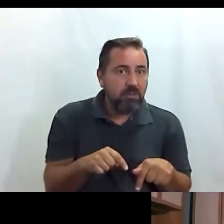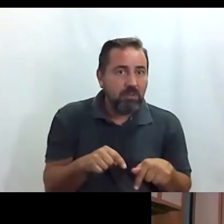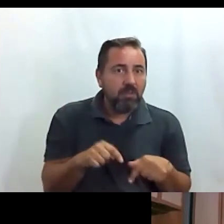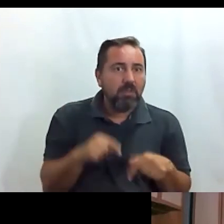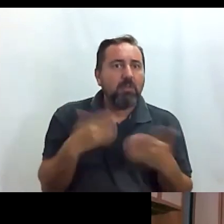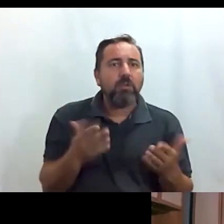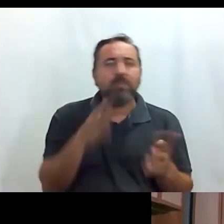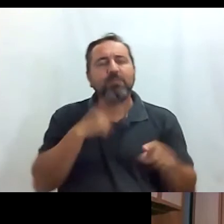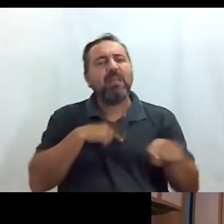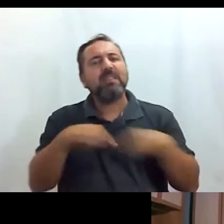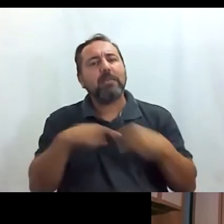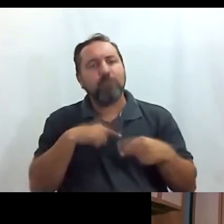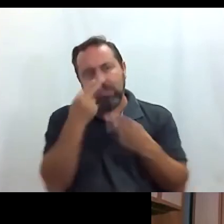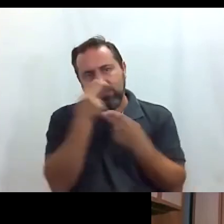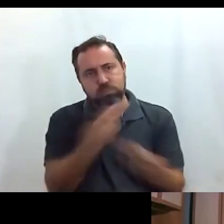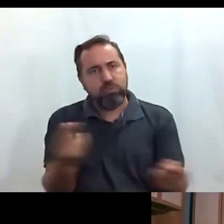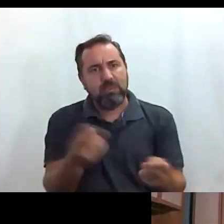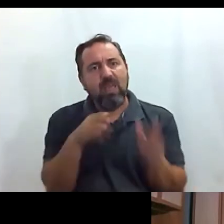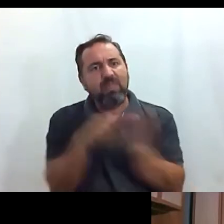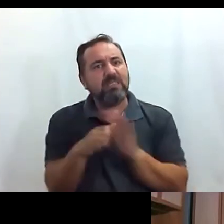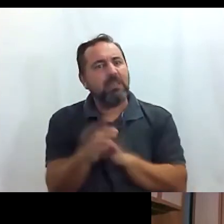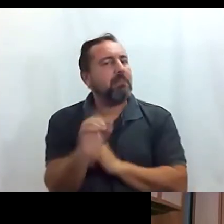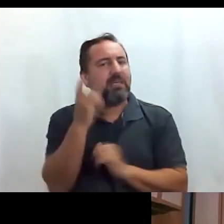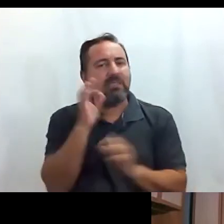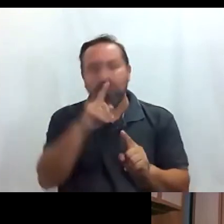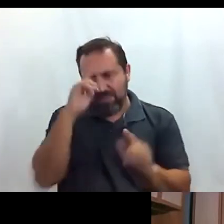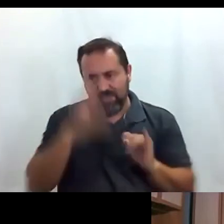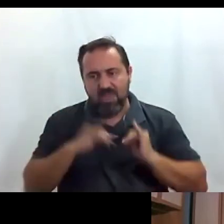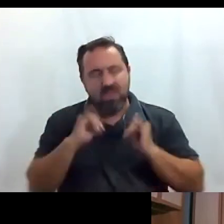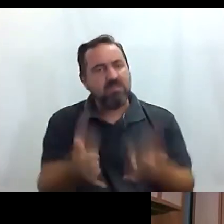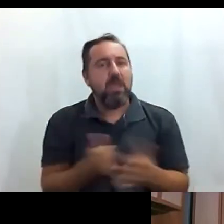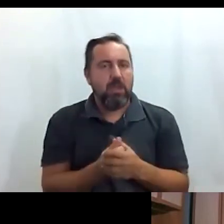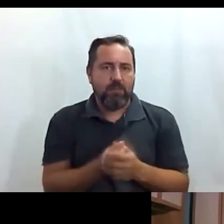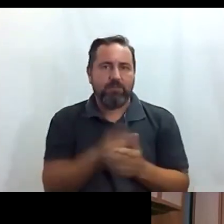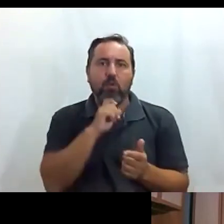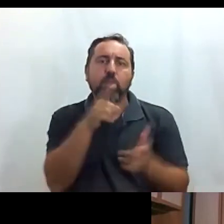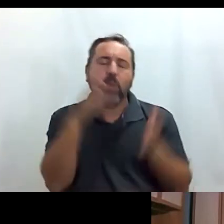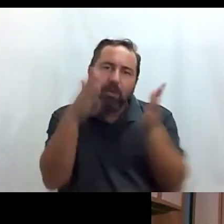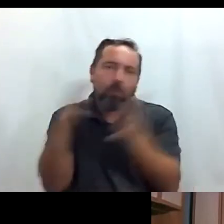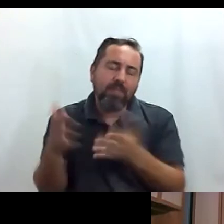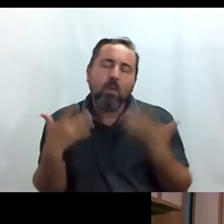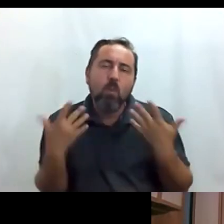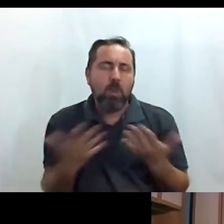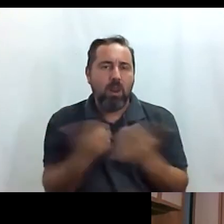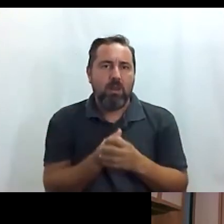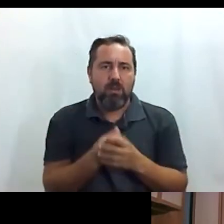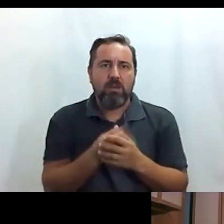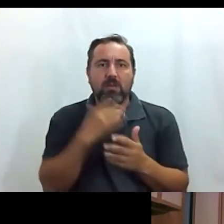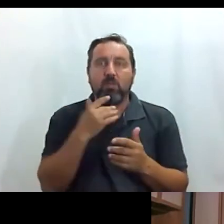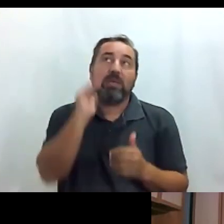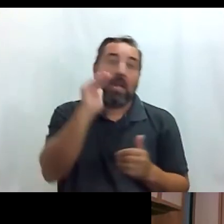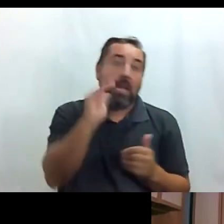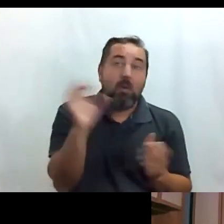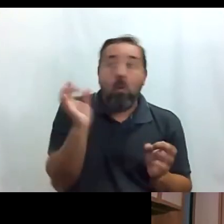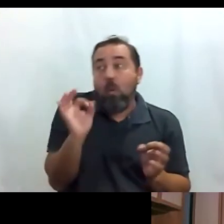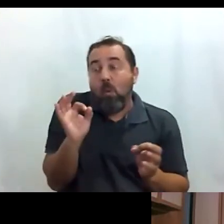medio de transporte público más accesible para llegar a Madrid ¿cómo le recomendarías? ya sea que venga del extranjero